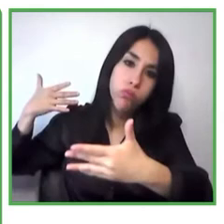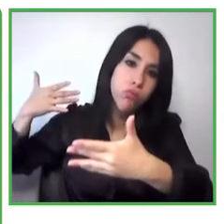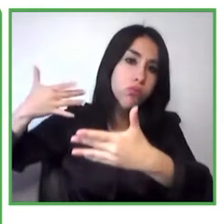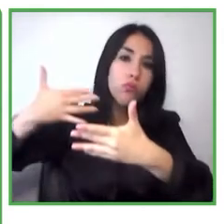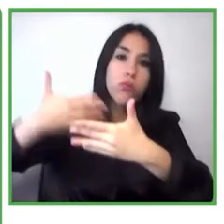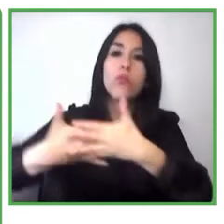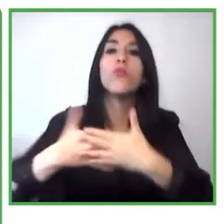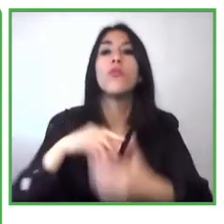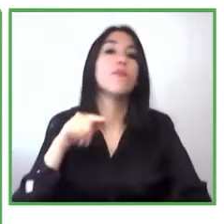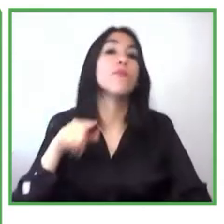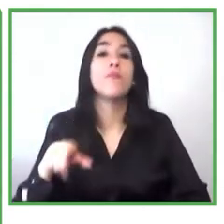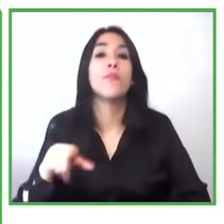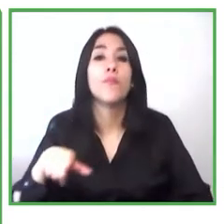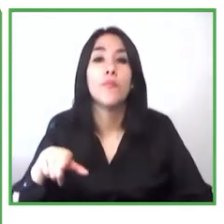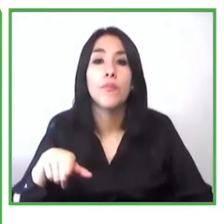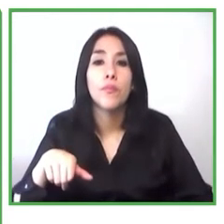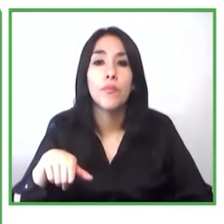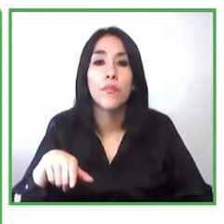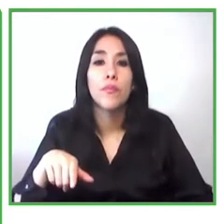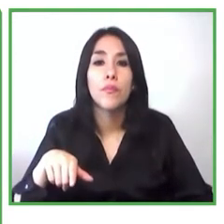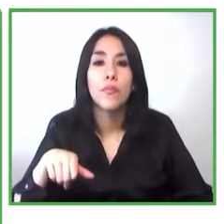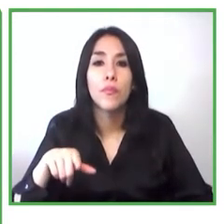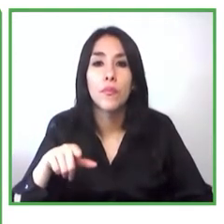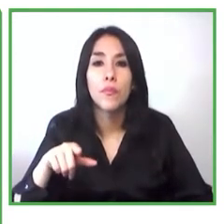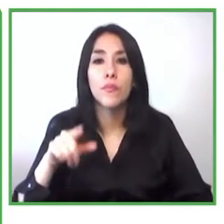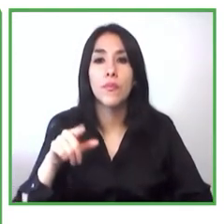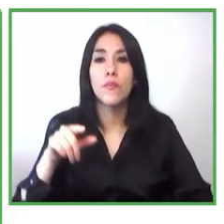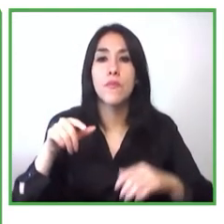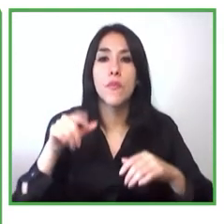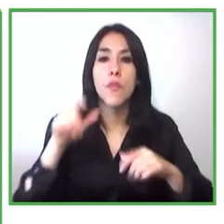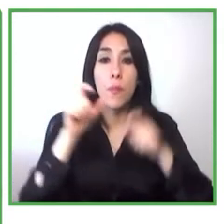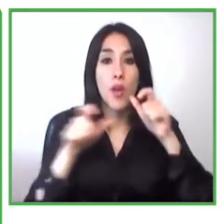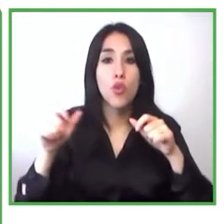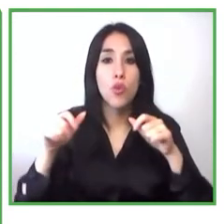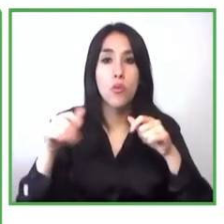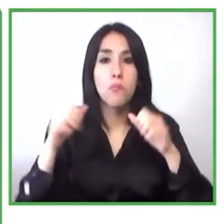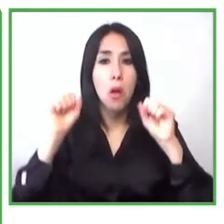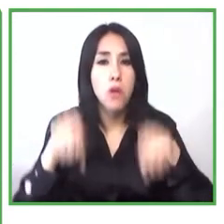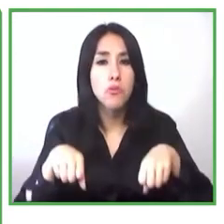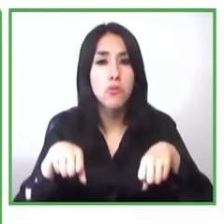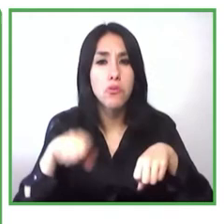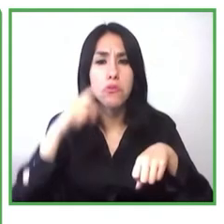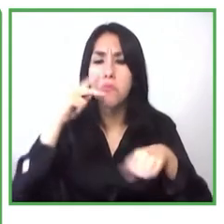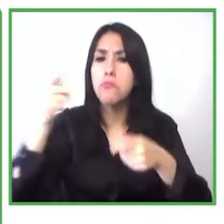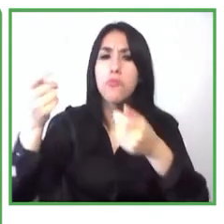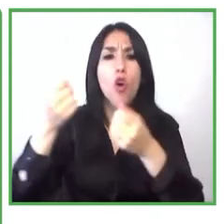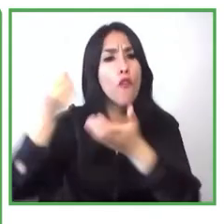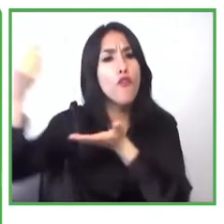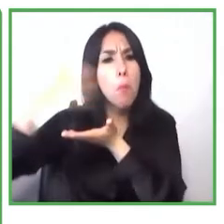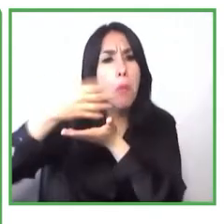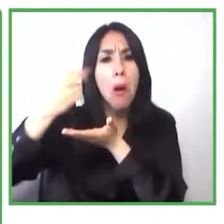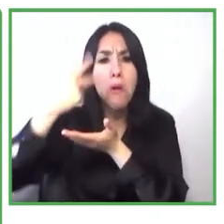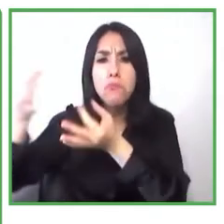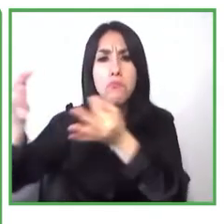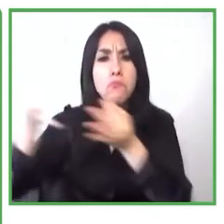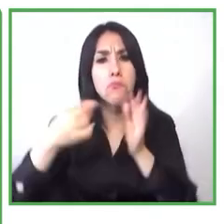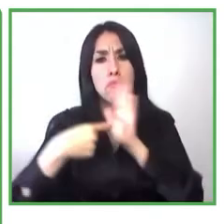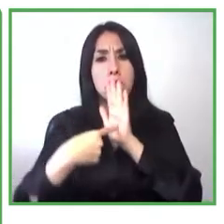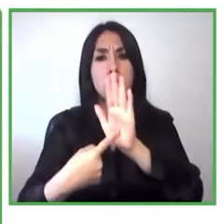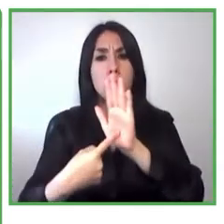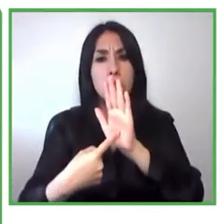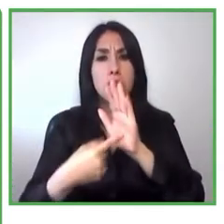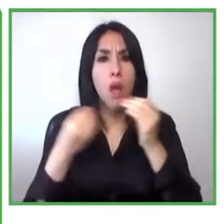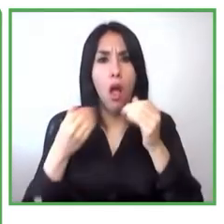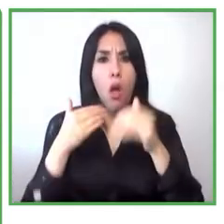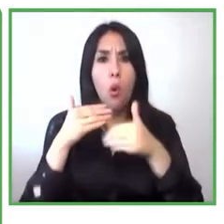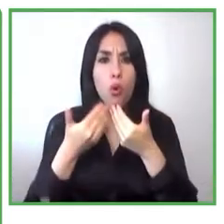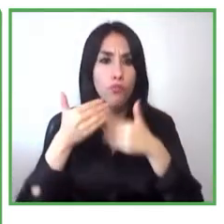los pueda utilizar y los pueda consultar en la página web de la fundación que es aldarregaconcha.org y